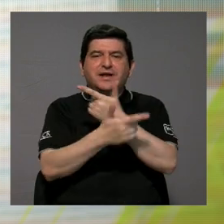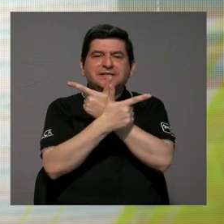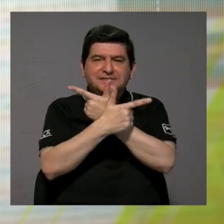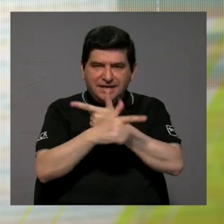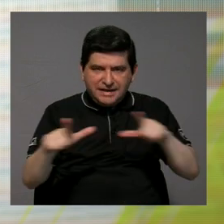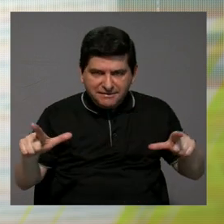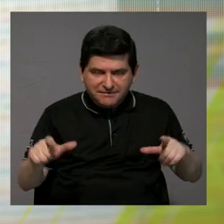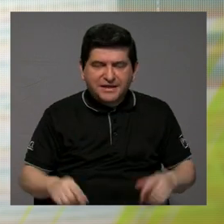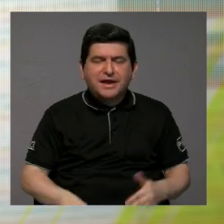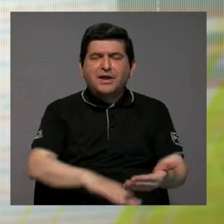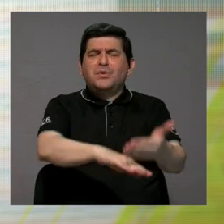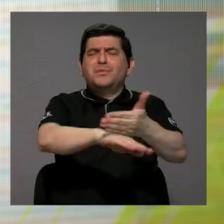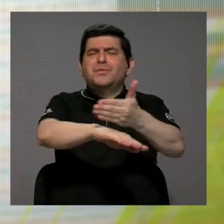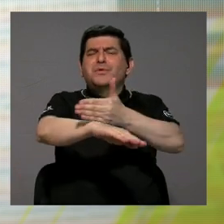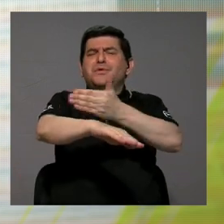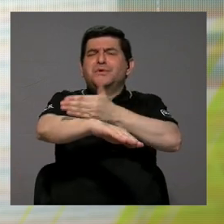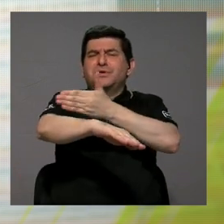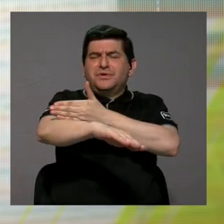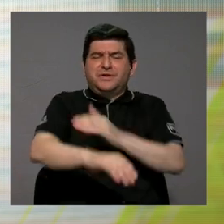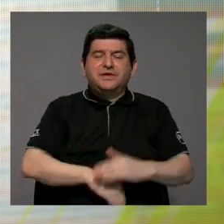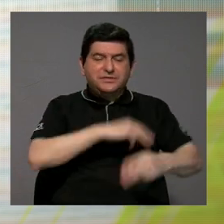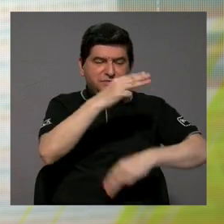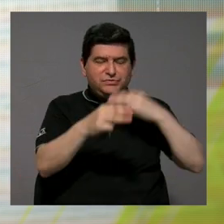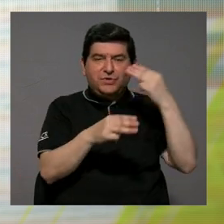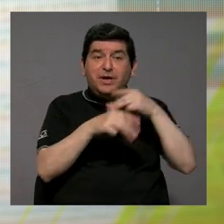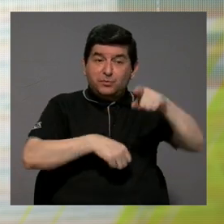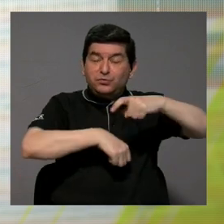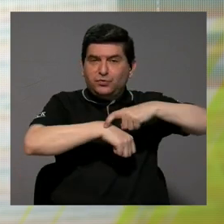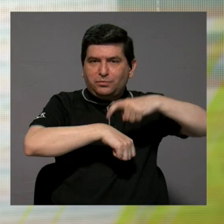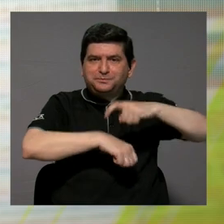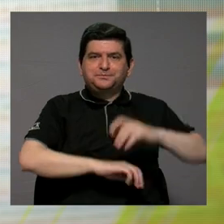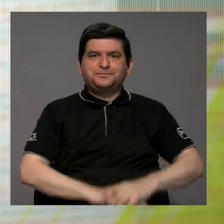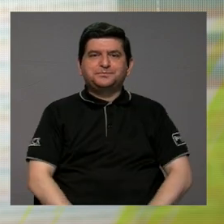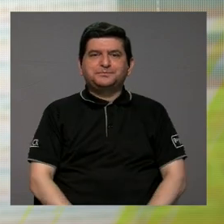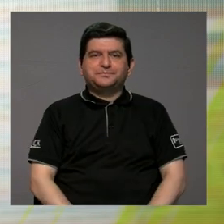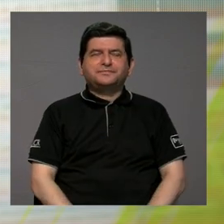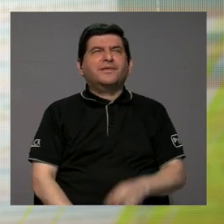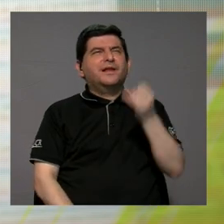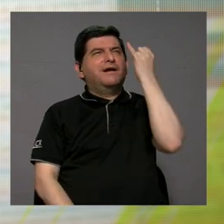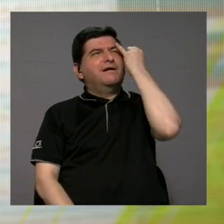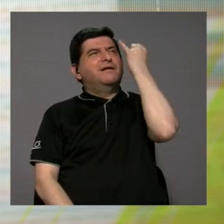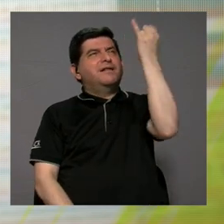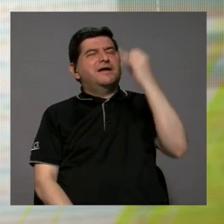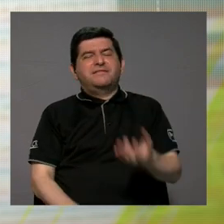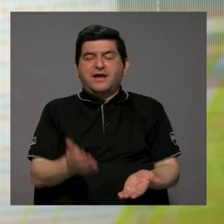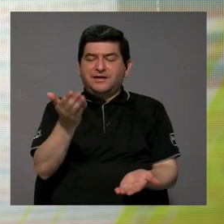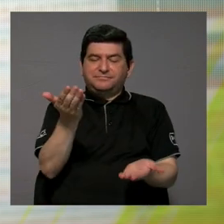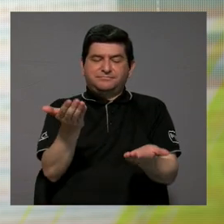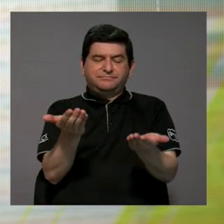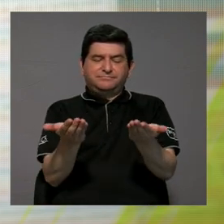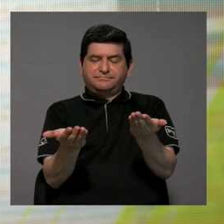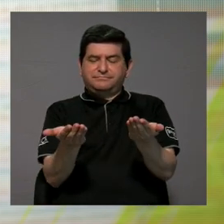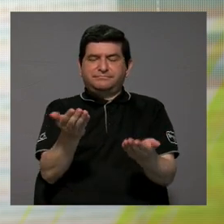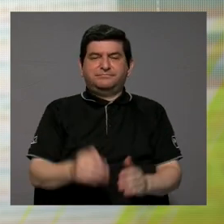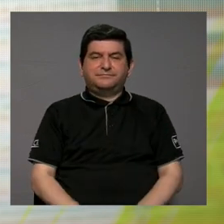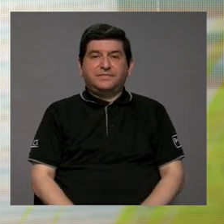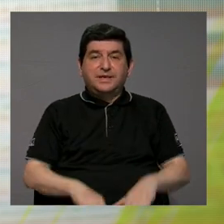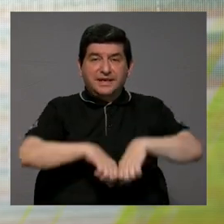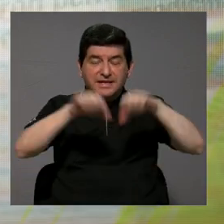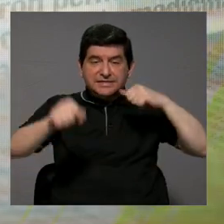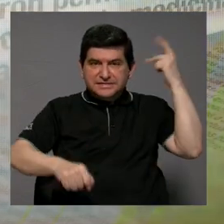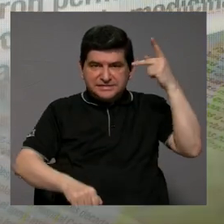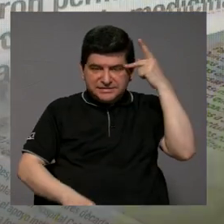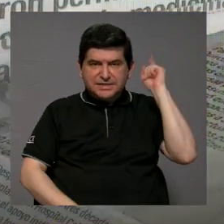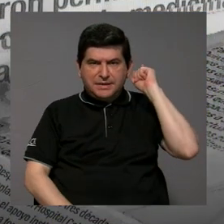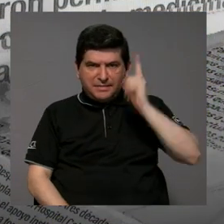liberales más avanzadas del mundo en ese entonces. Y la idea es equilibrar, generar un